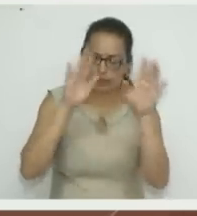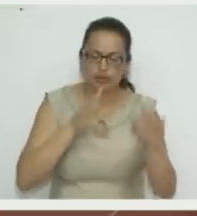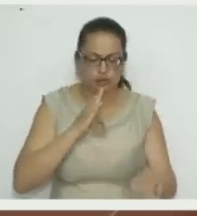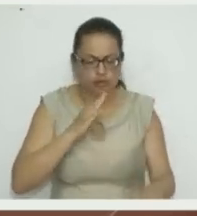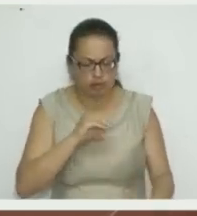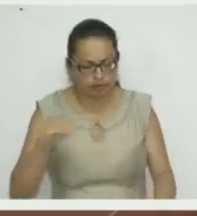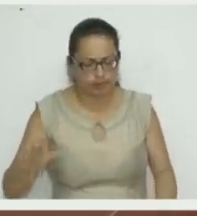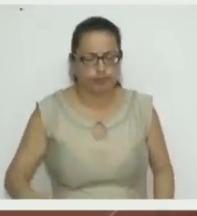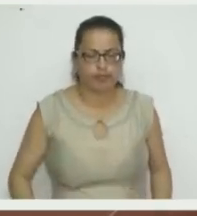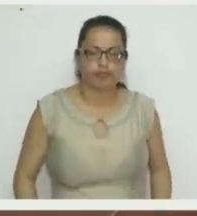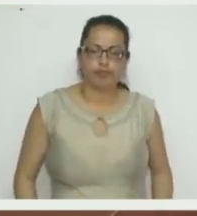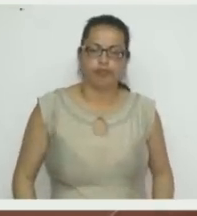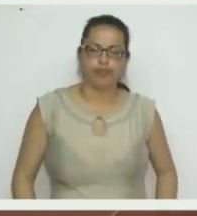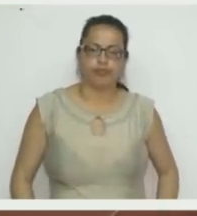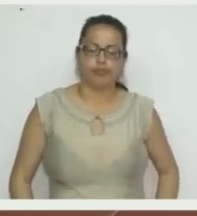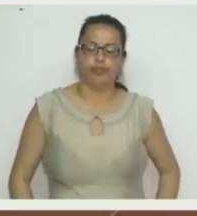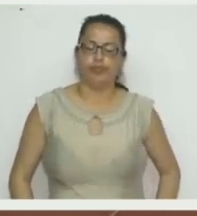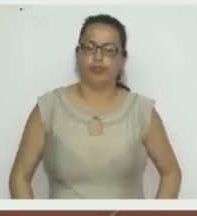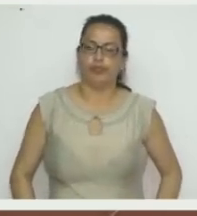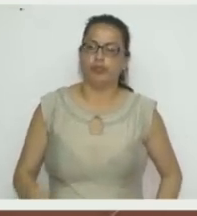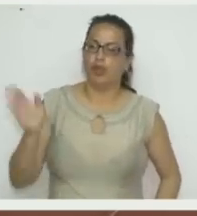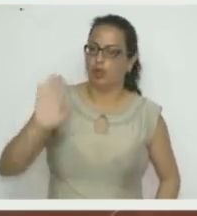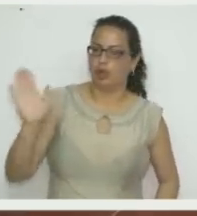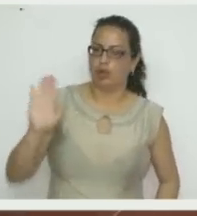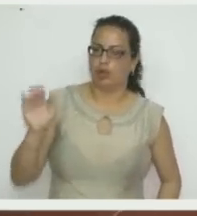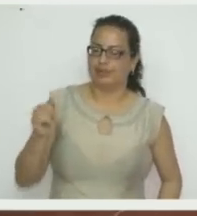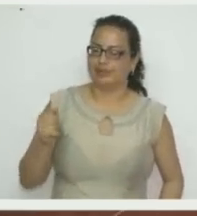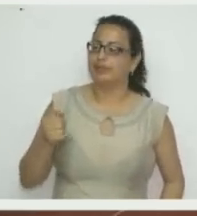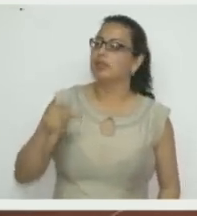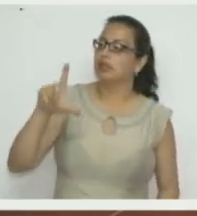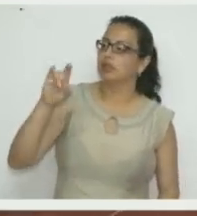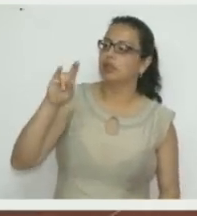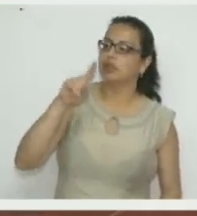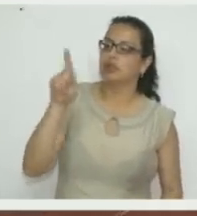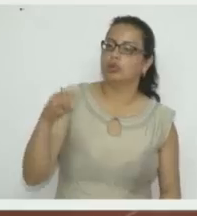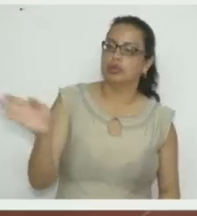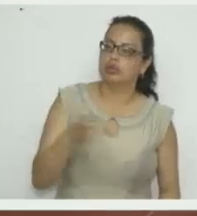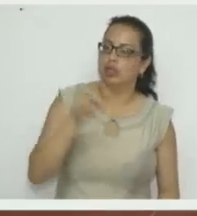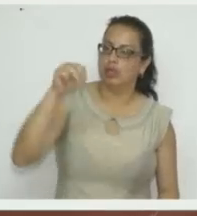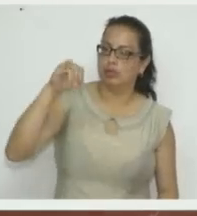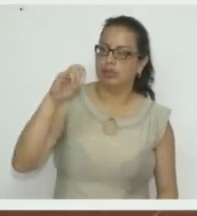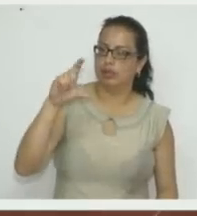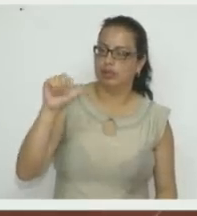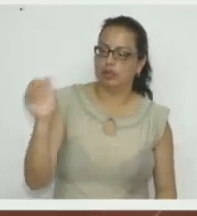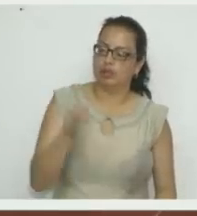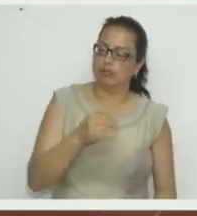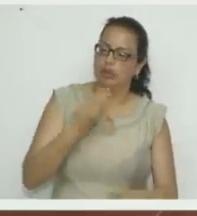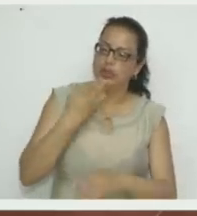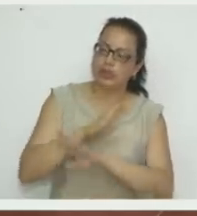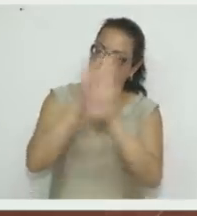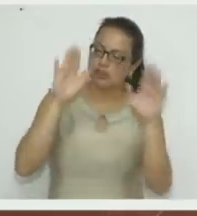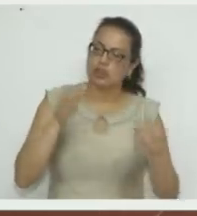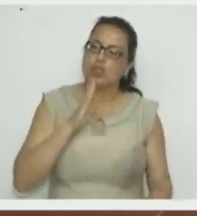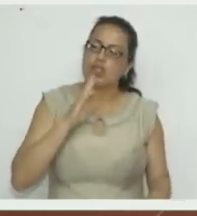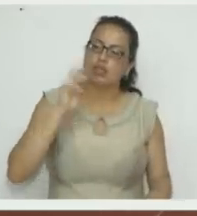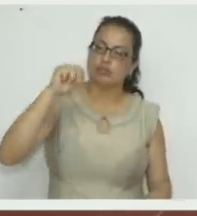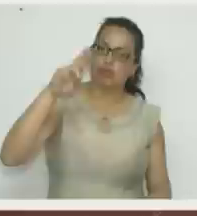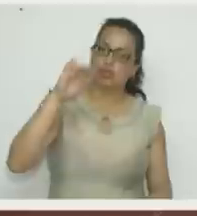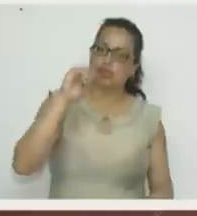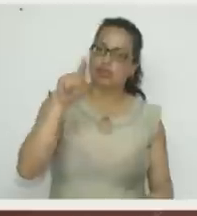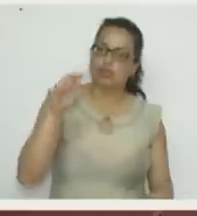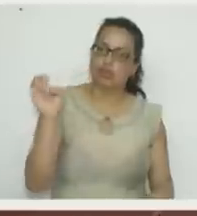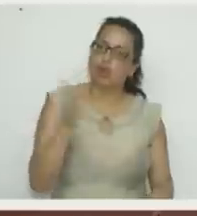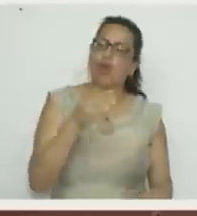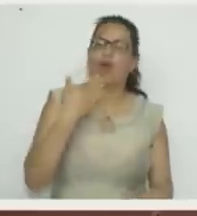Hola, buenos días. Buenos días, Lina. ¿Cómo estás? Muy bien. ¿Con quién hablamos? Con Marisol Aranda.